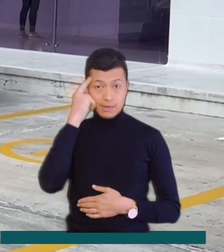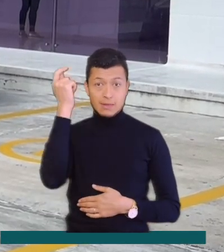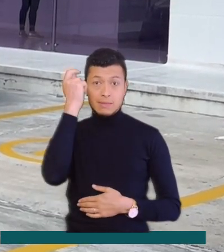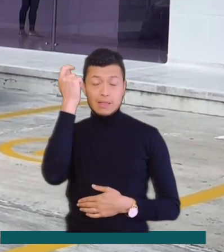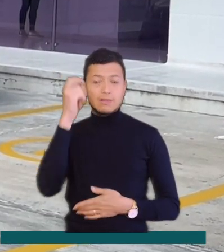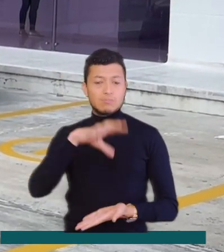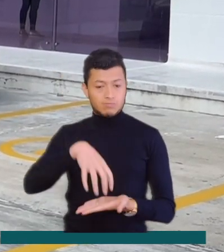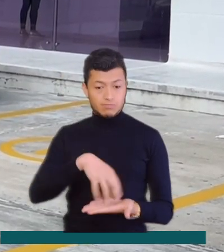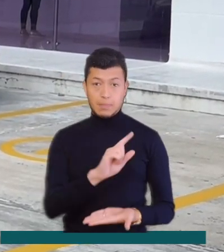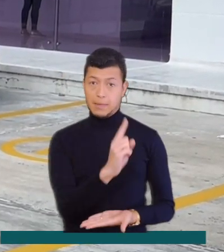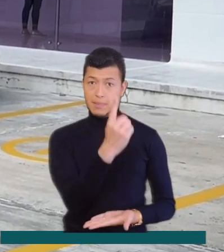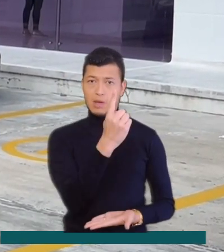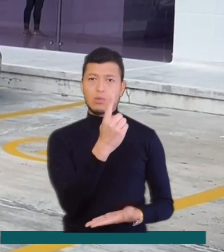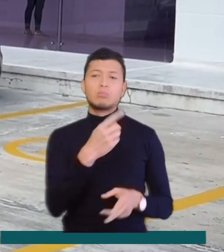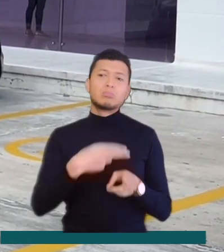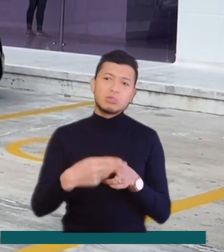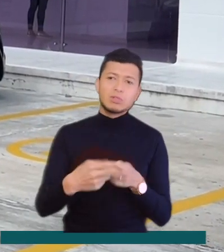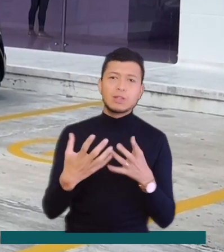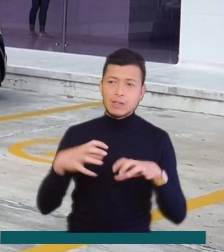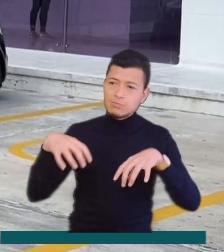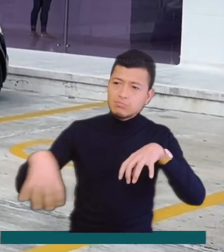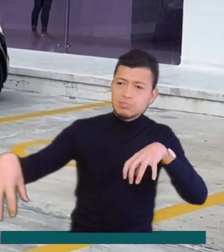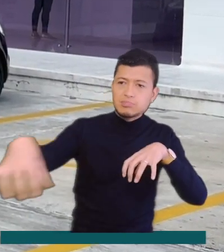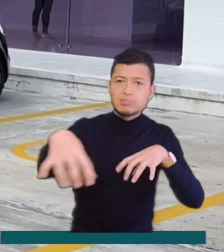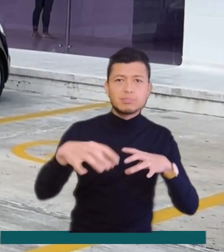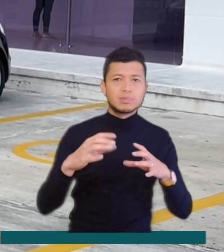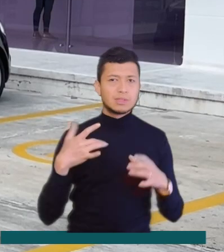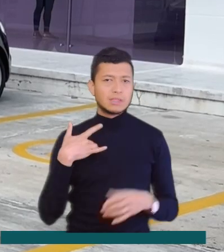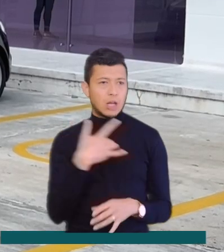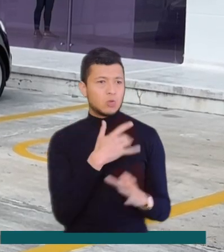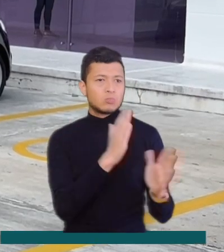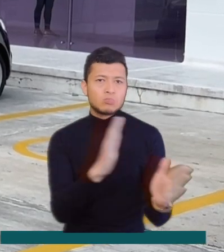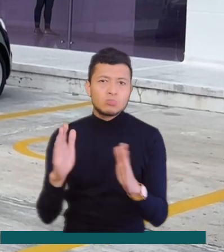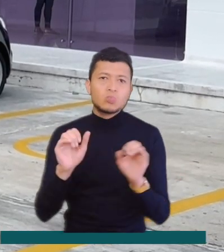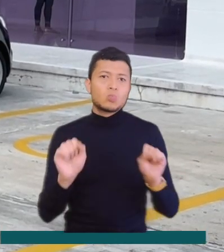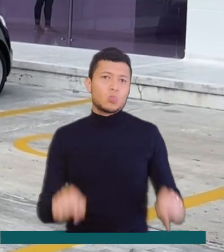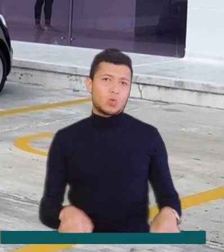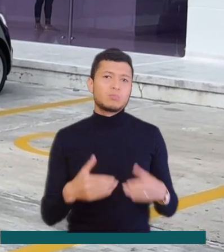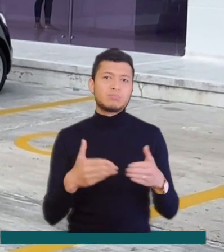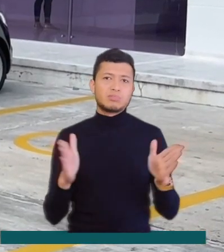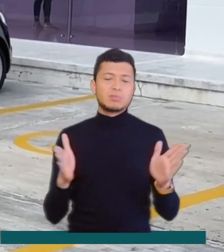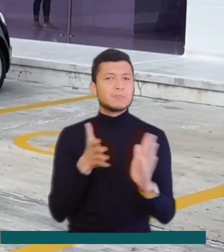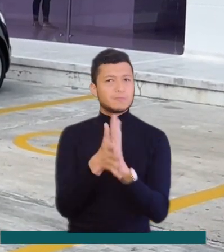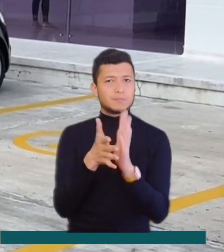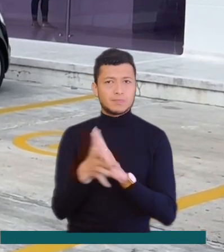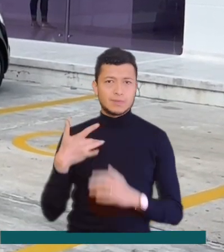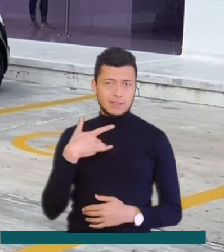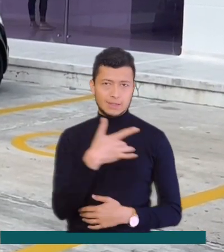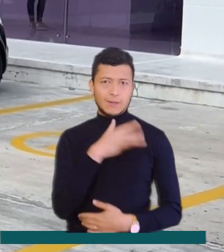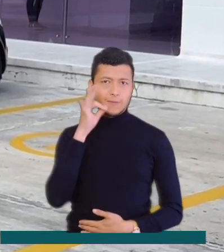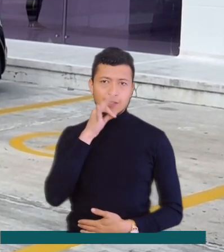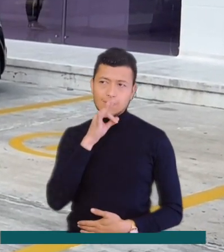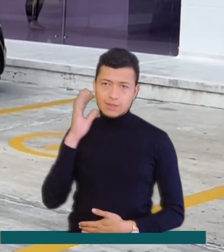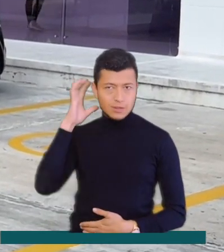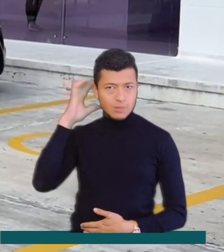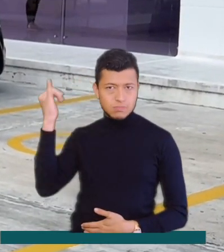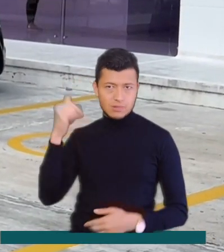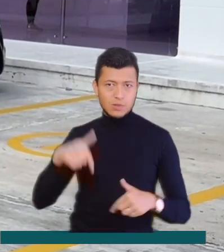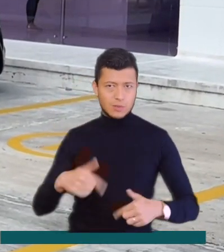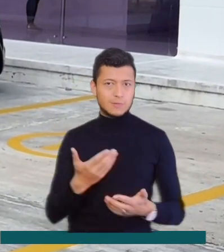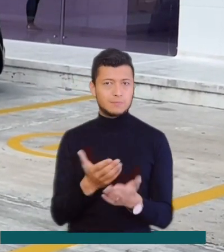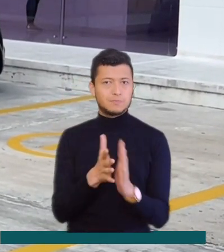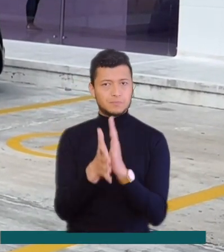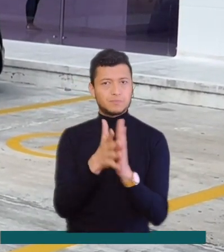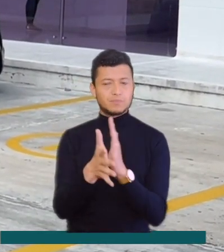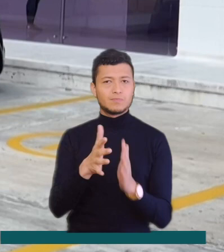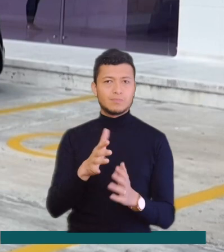Meta y se espera que en un futuro próximo se amplíe a los demás centros de salud. Esta información por ahora desde Villavicencio, Santiago Molina, enlace